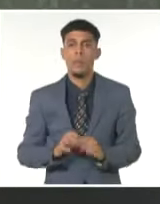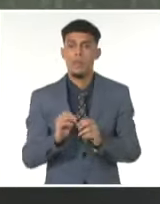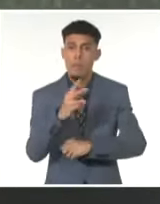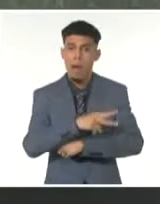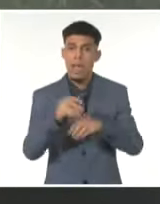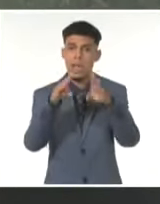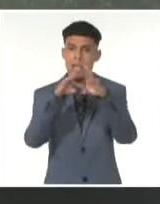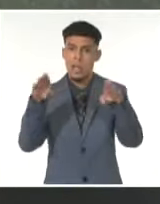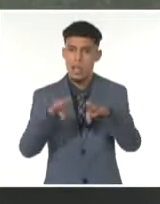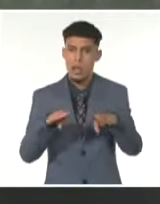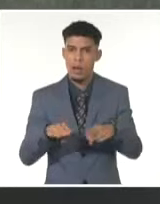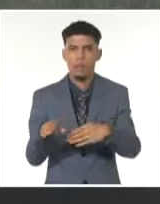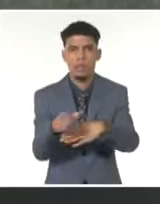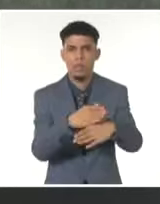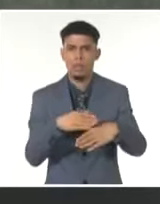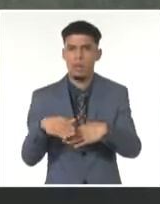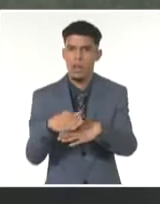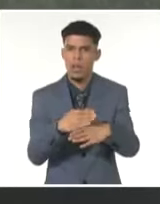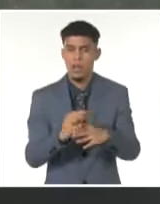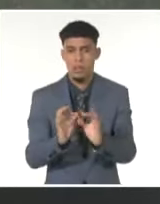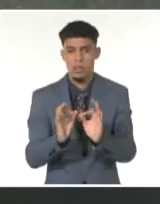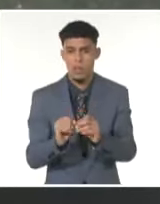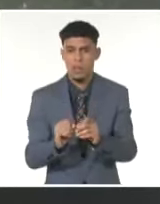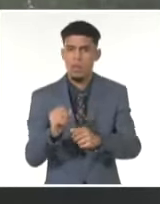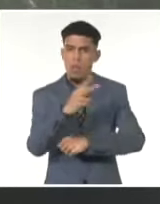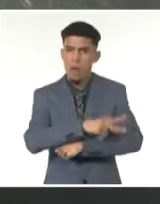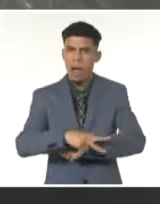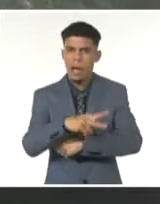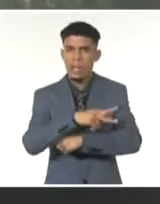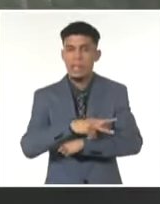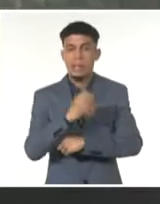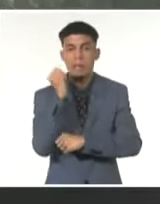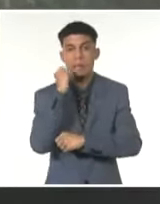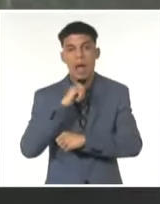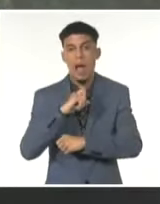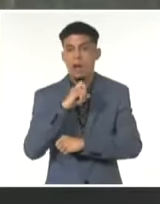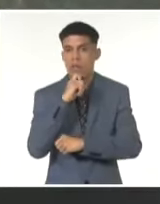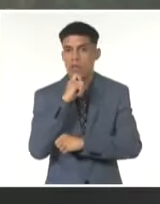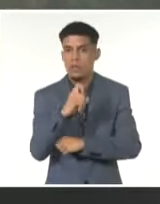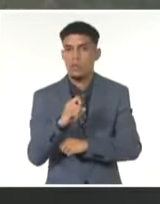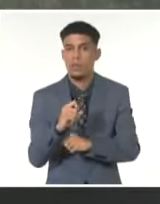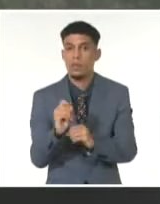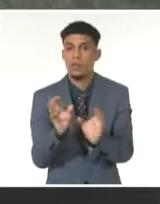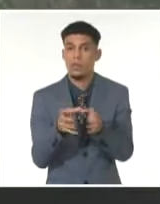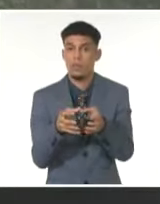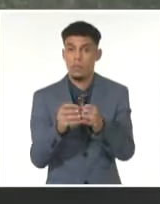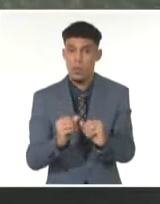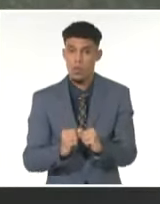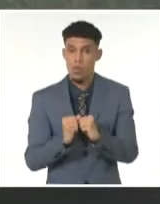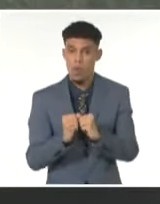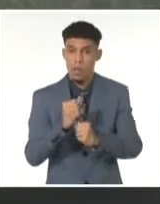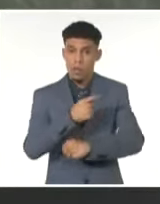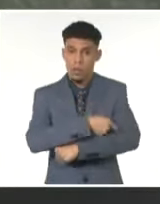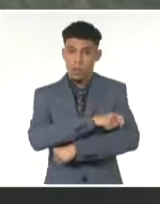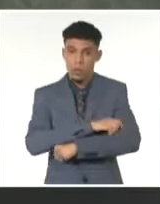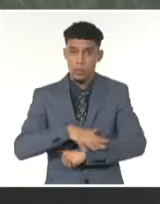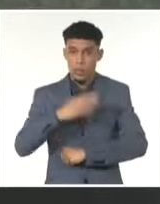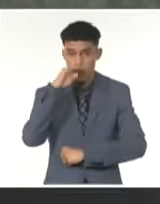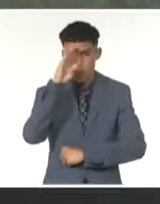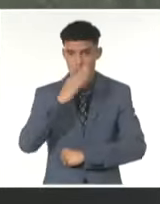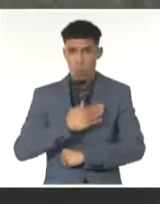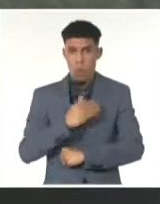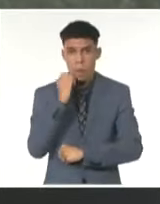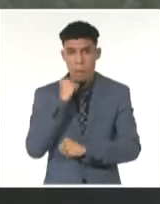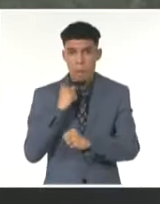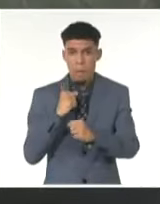¿Apoyan realmente? Estas también son acciones de guerra. Pero la fuerza de nuestro pueblo, la fuerza de nuestro coraje y el empuje ante